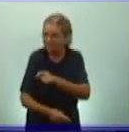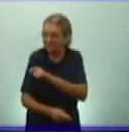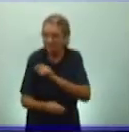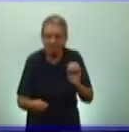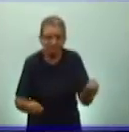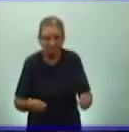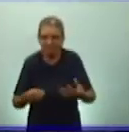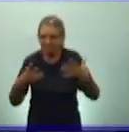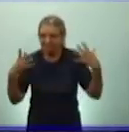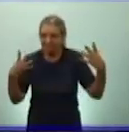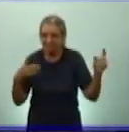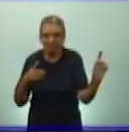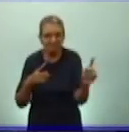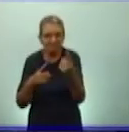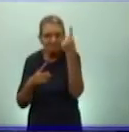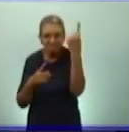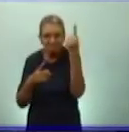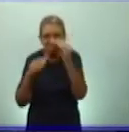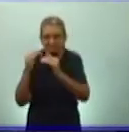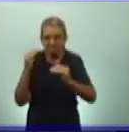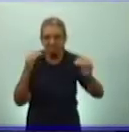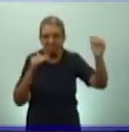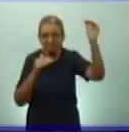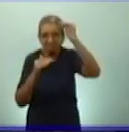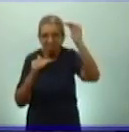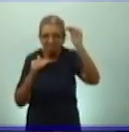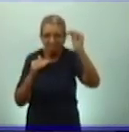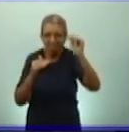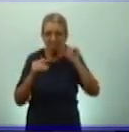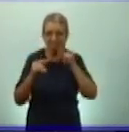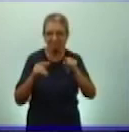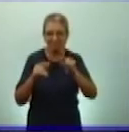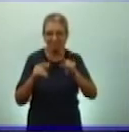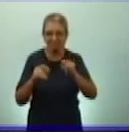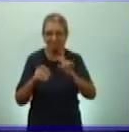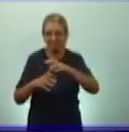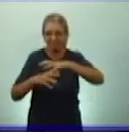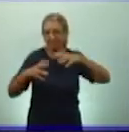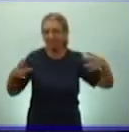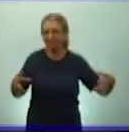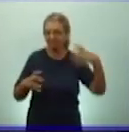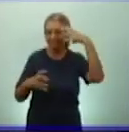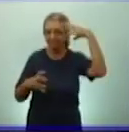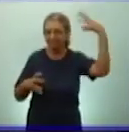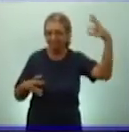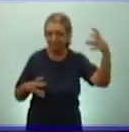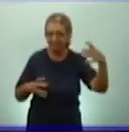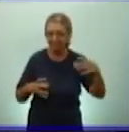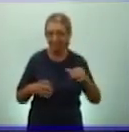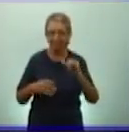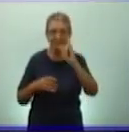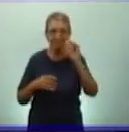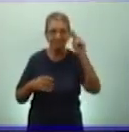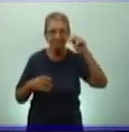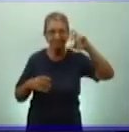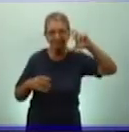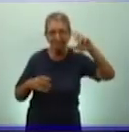pero hay uno que se destacó entre todos ellos y se transformó en un gran imperio. El Imperio Inca.